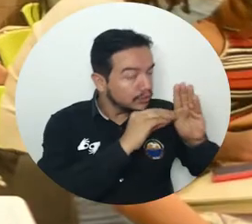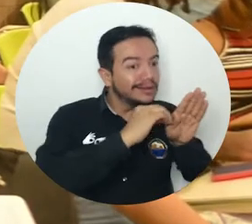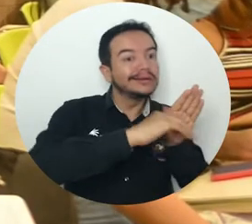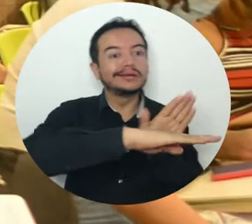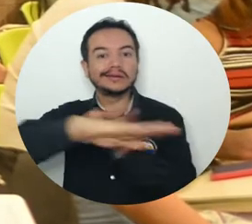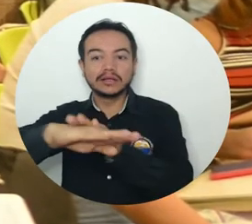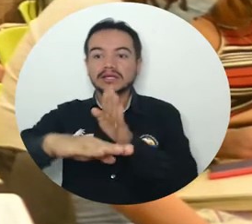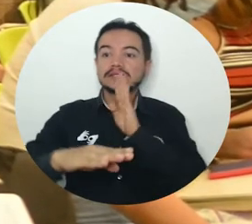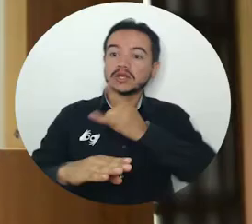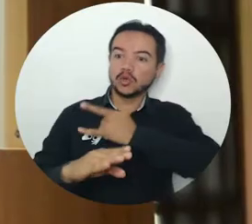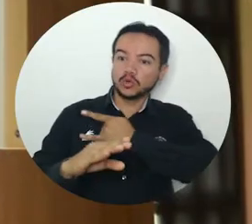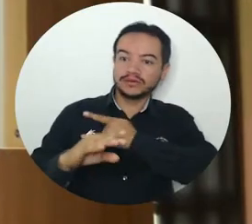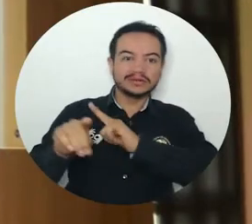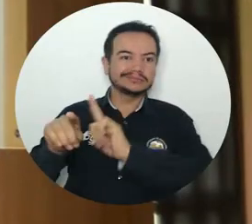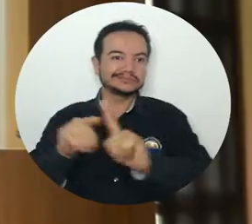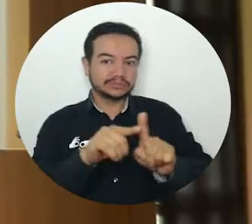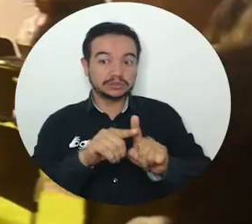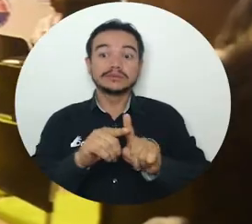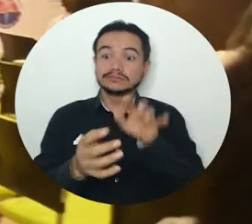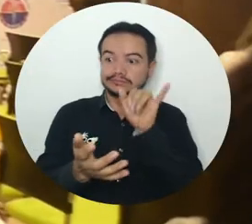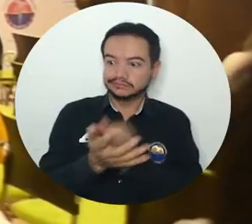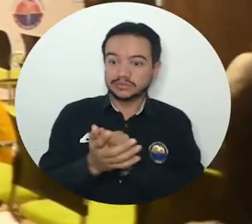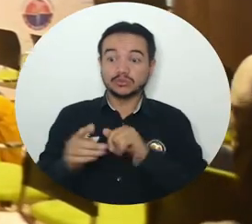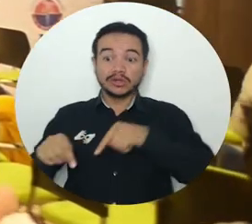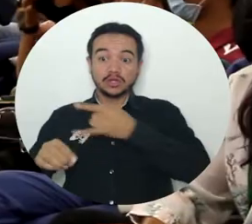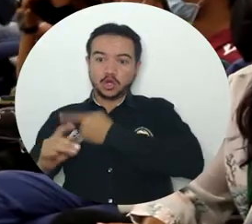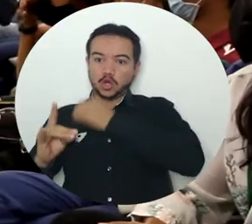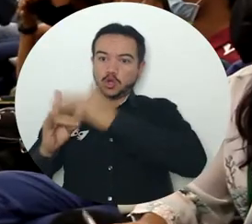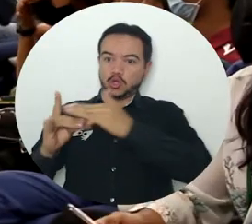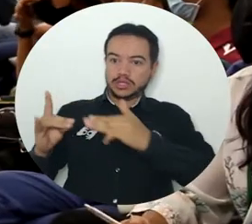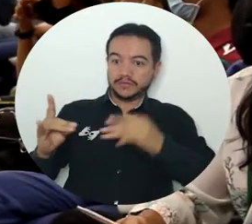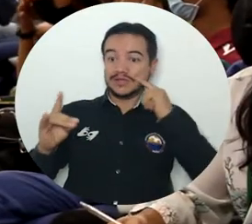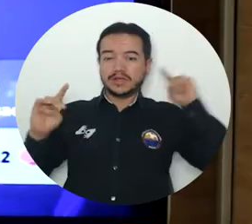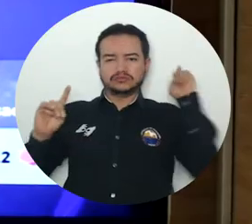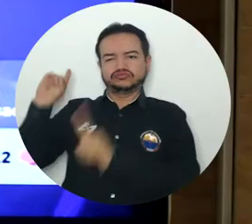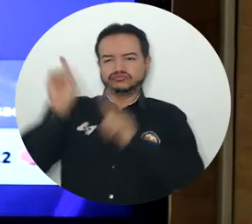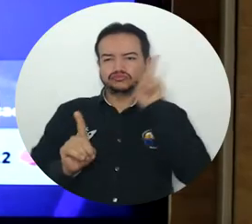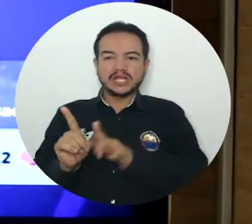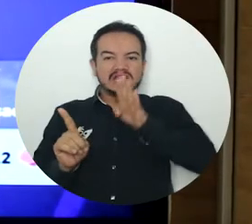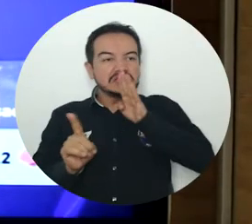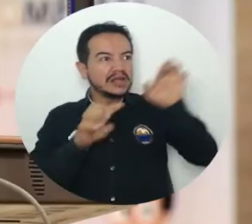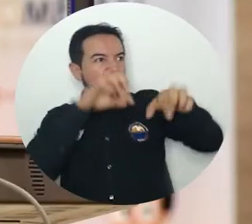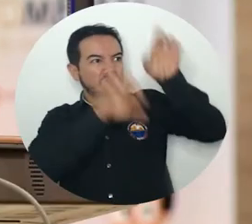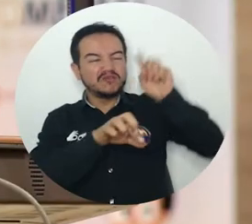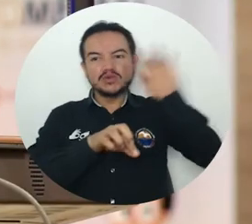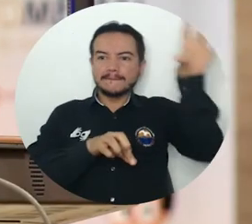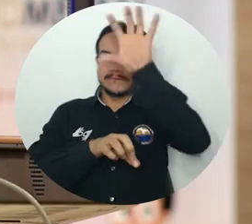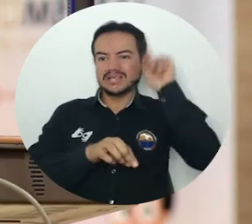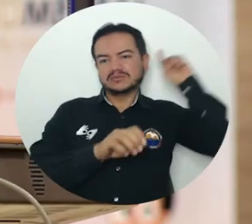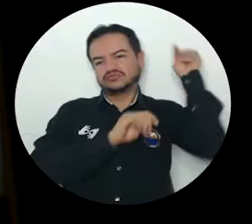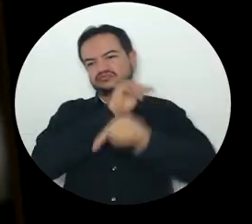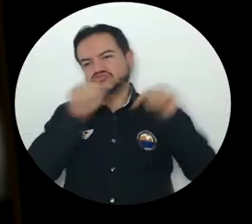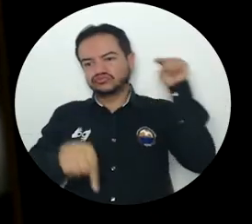comunidades académicas y el territorio. Es por ello que investigadores de diversos países se reunieron en la Universidad del Magdalena para